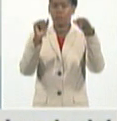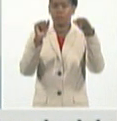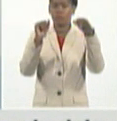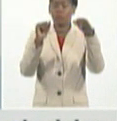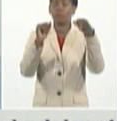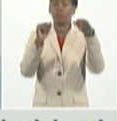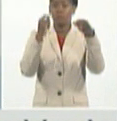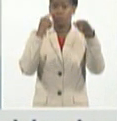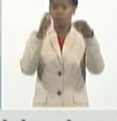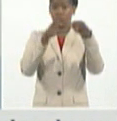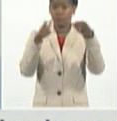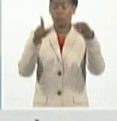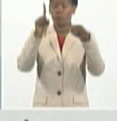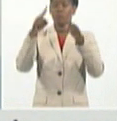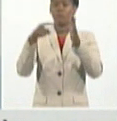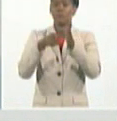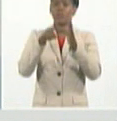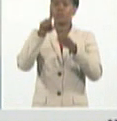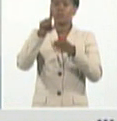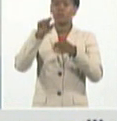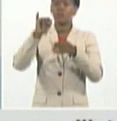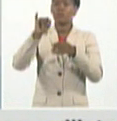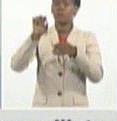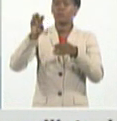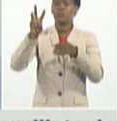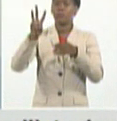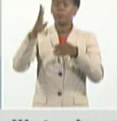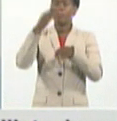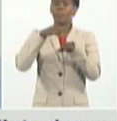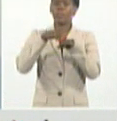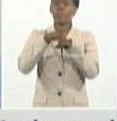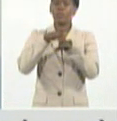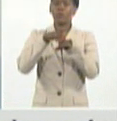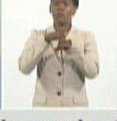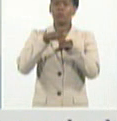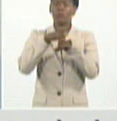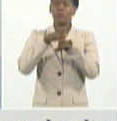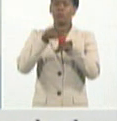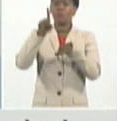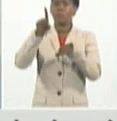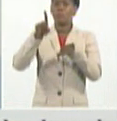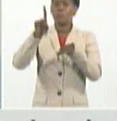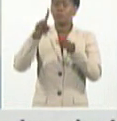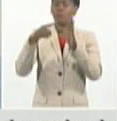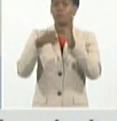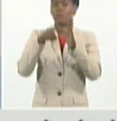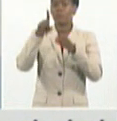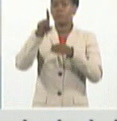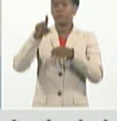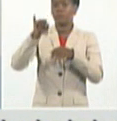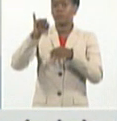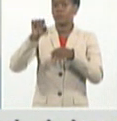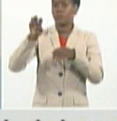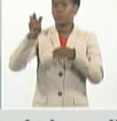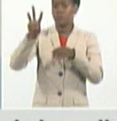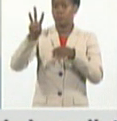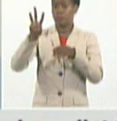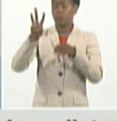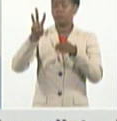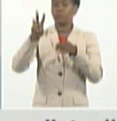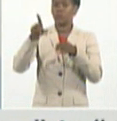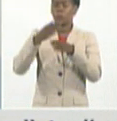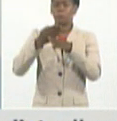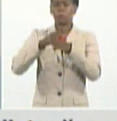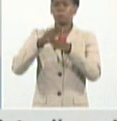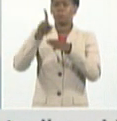,163, el, perdón, 1,163, 16,7